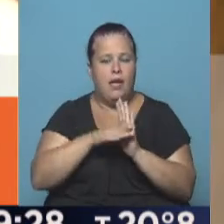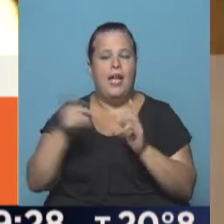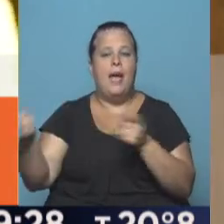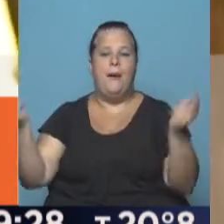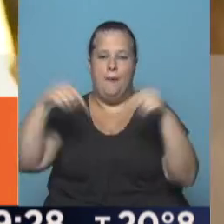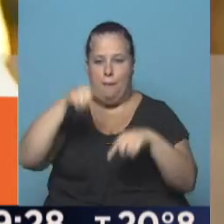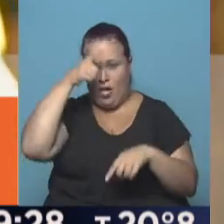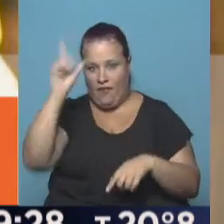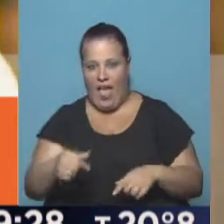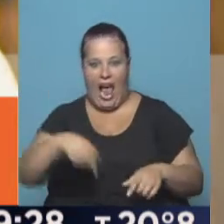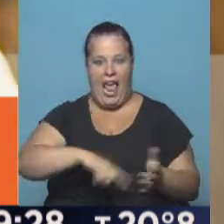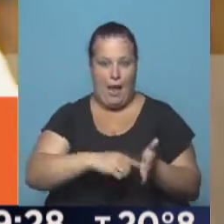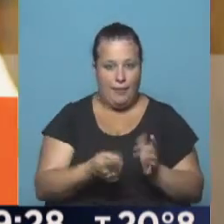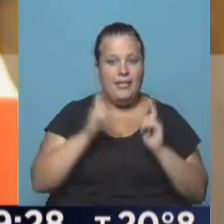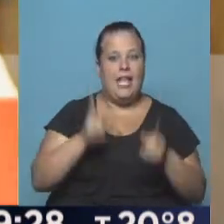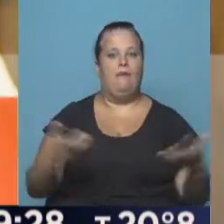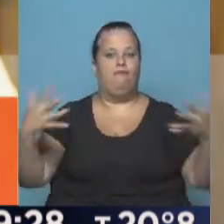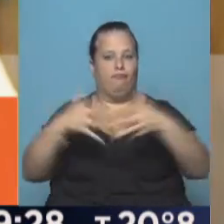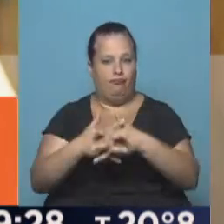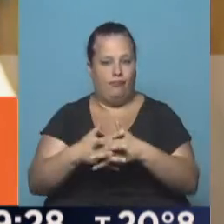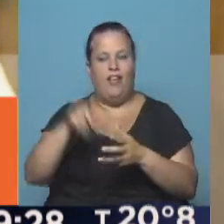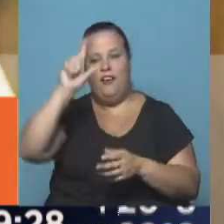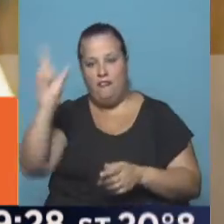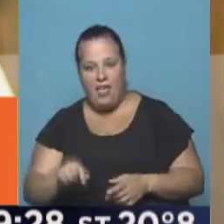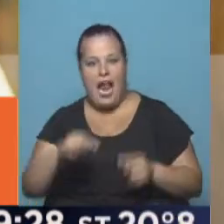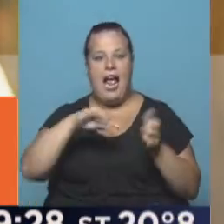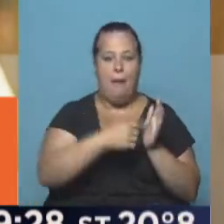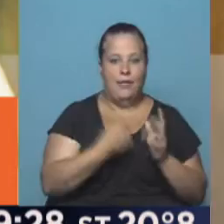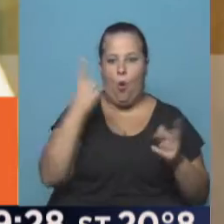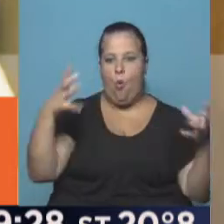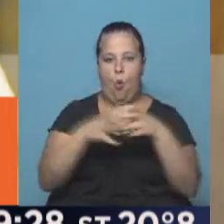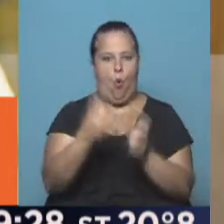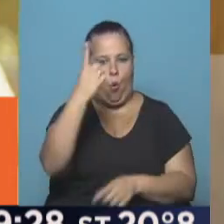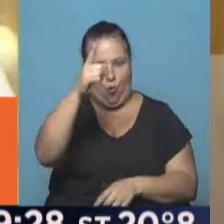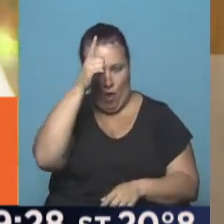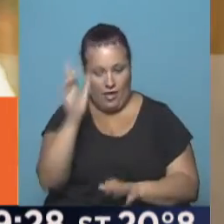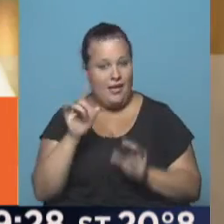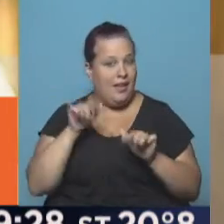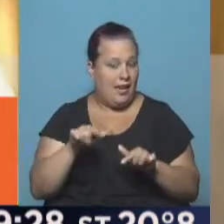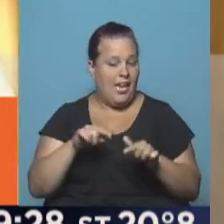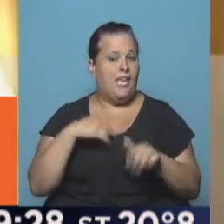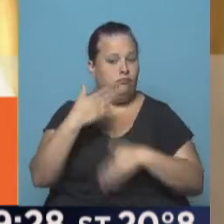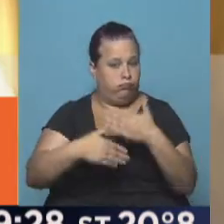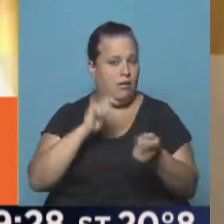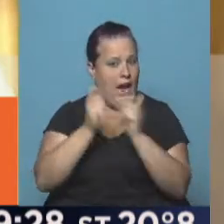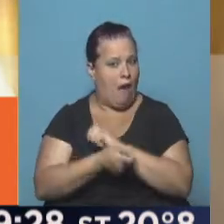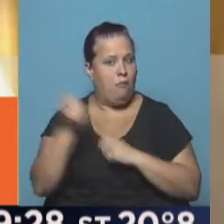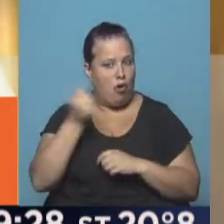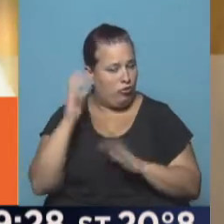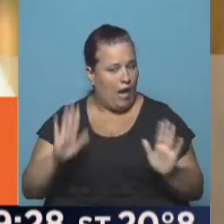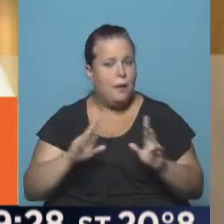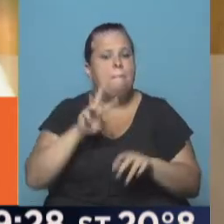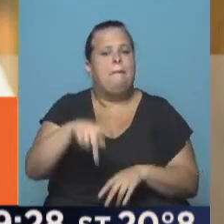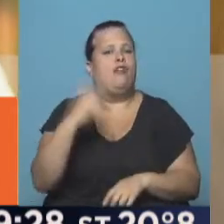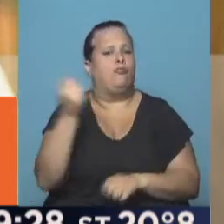traspaso de la federal a la ciudad como la unificación de la federal con la metropolitana en una fuerza única. Es una reforma estructural, es un